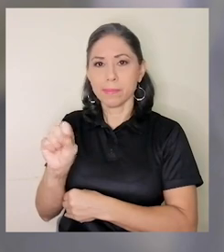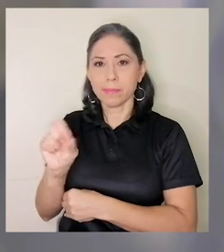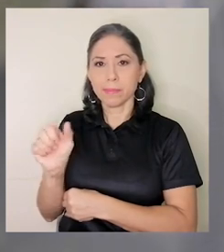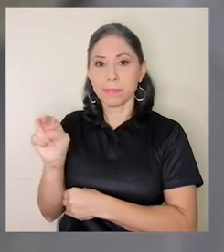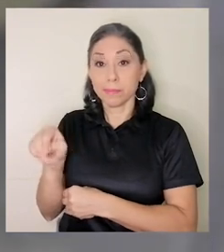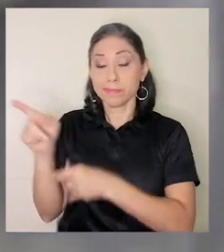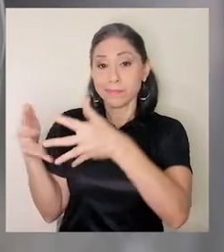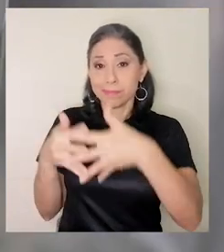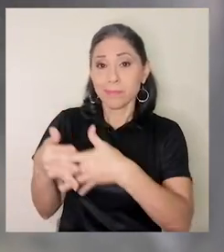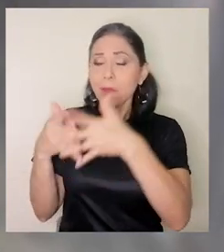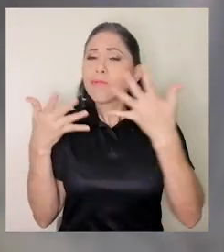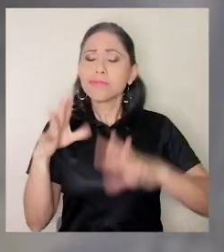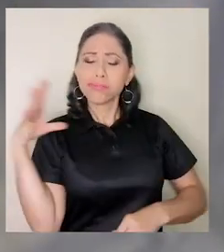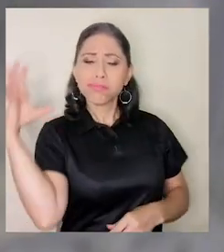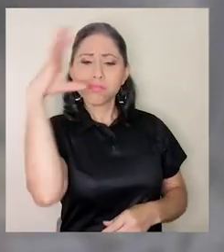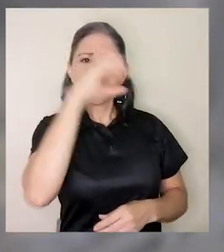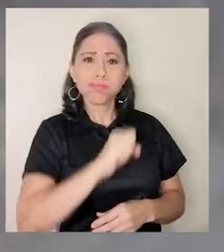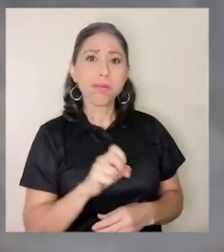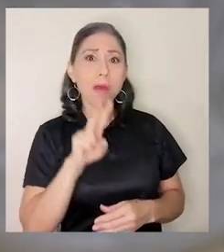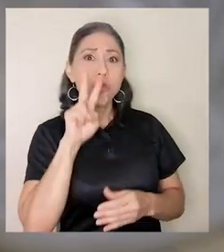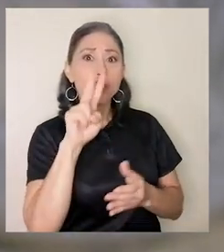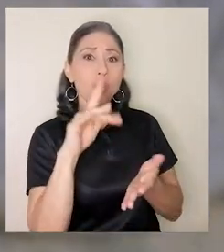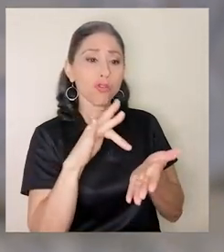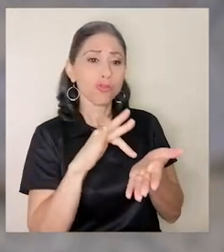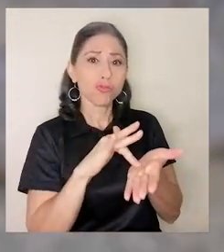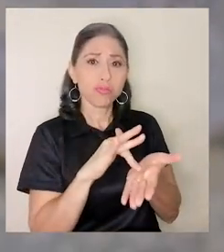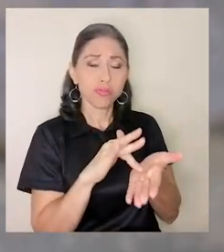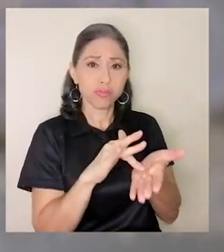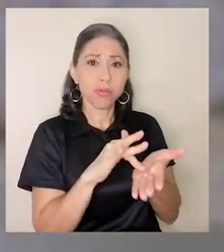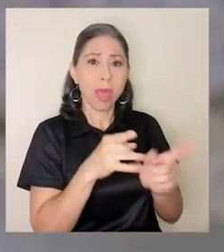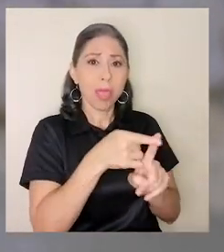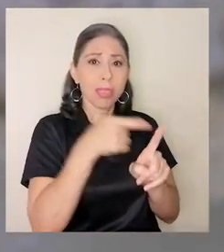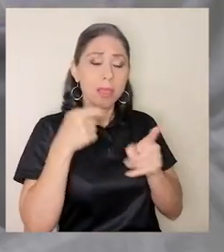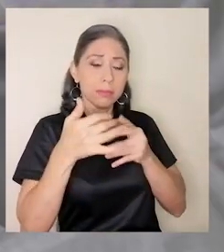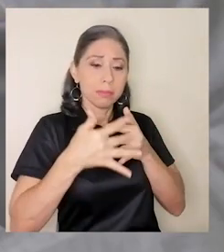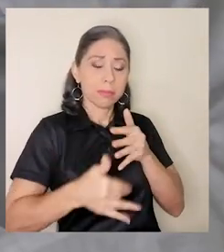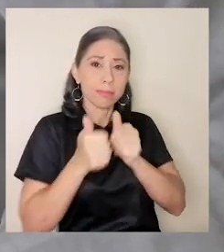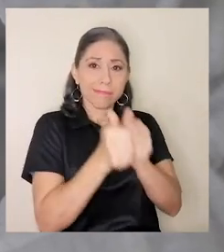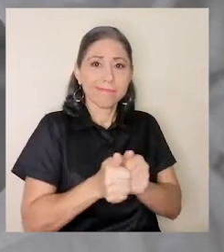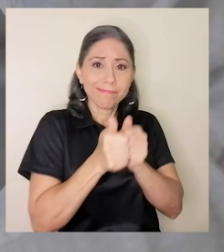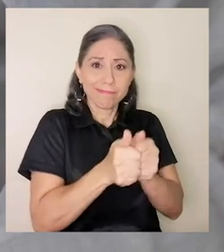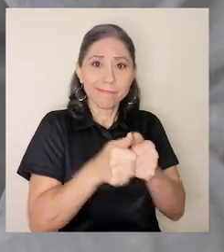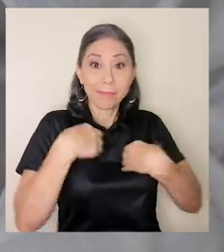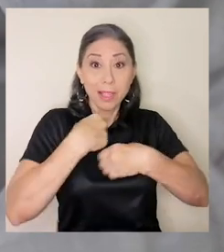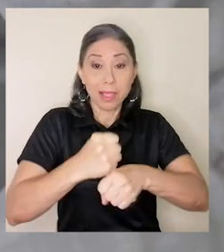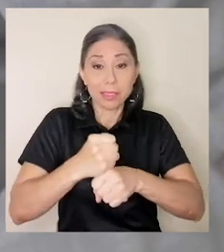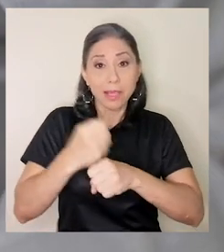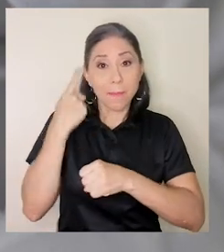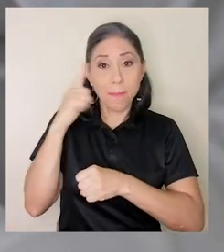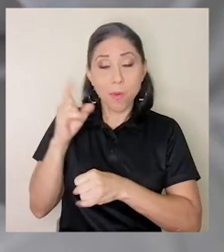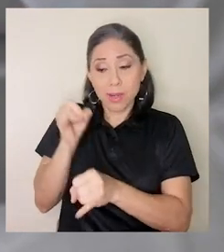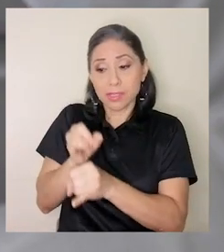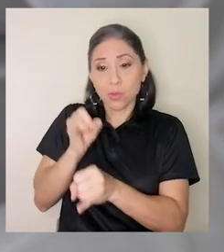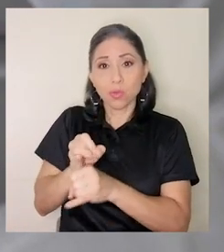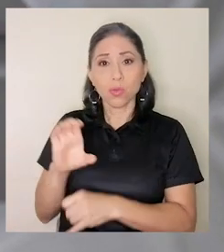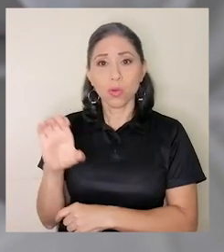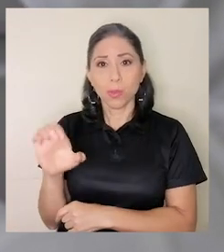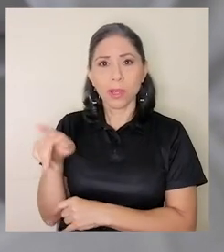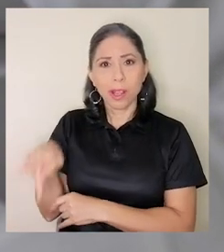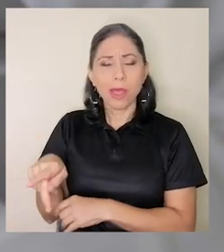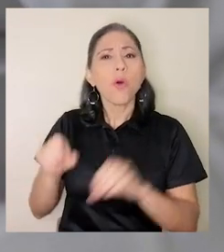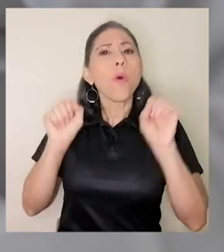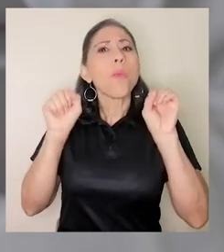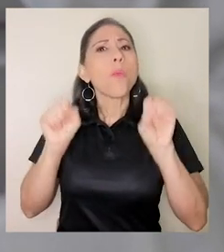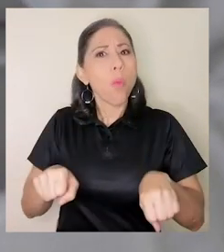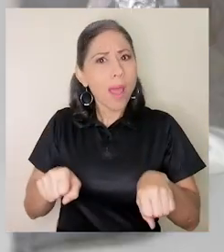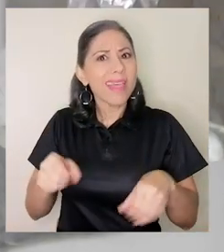formulaciones de anticuerpos equinos preparadas por el Instituto Clodomiro Picado son capaces de inhibir la capacidad infecciosa